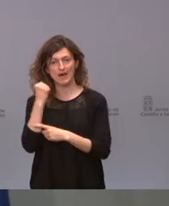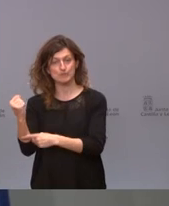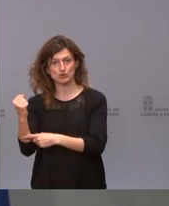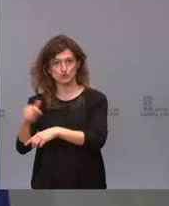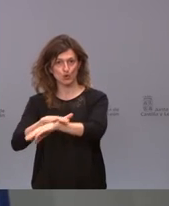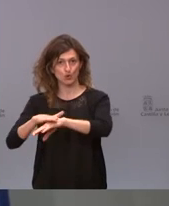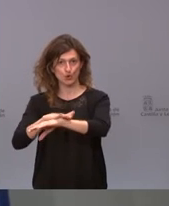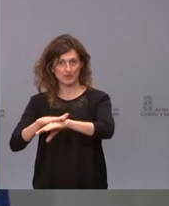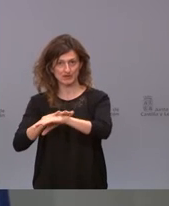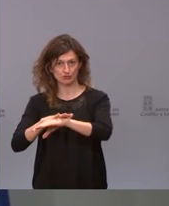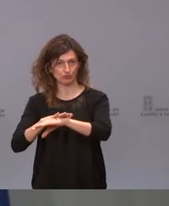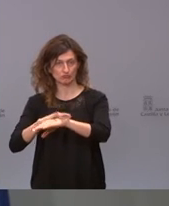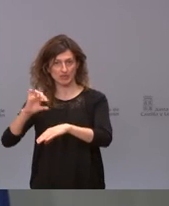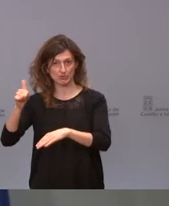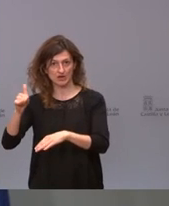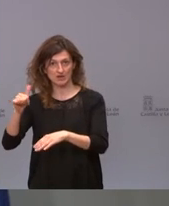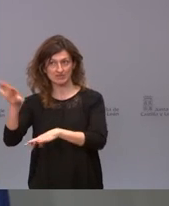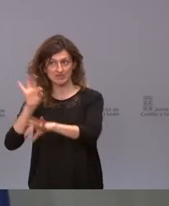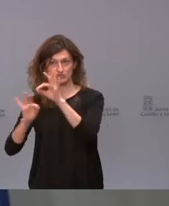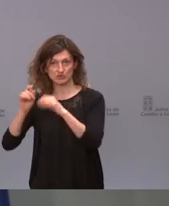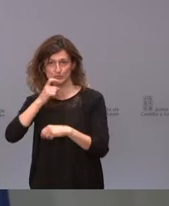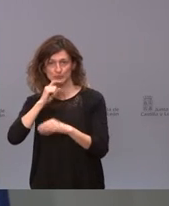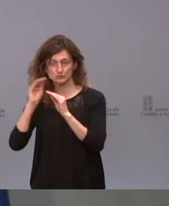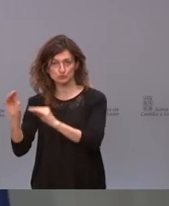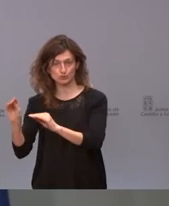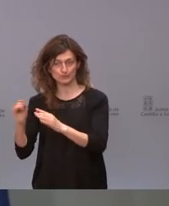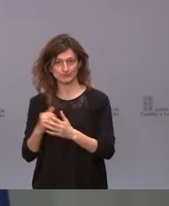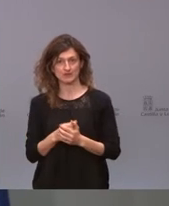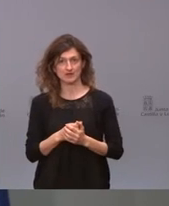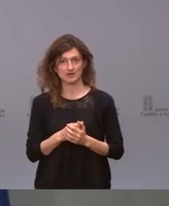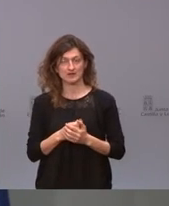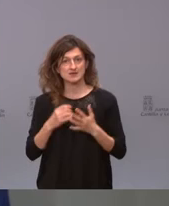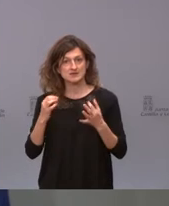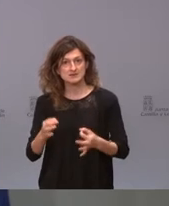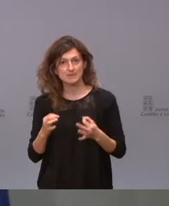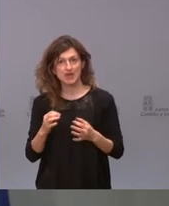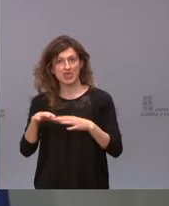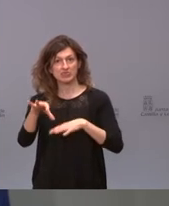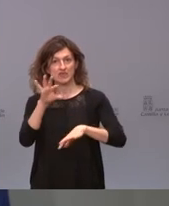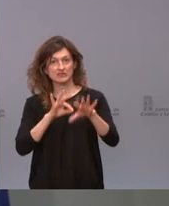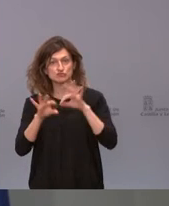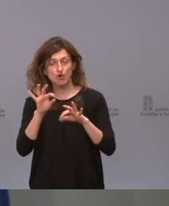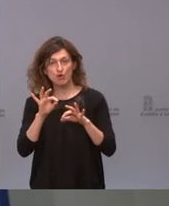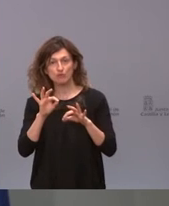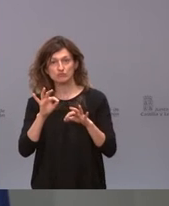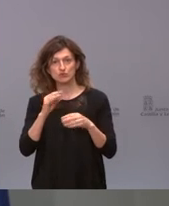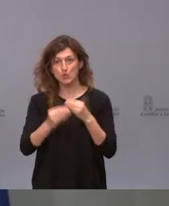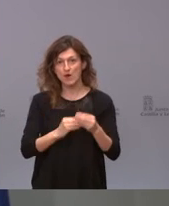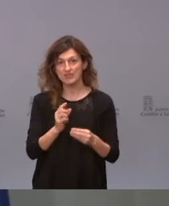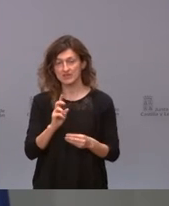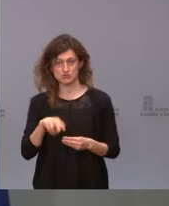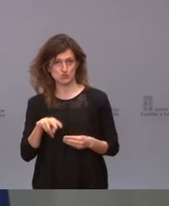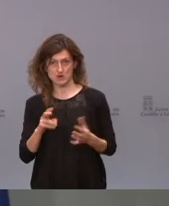cuando tenía que tomar una decisión difícil y nunca ha dejado de tomar una decisión que le